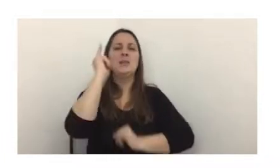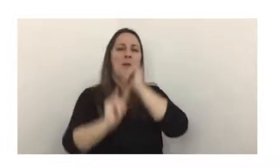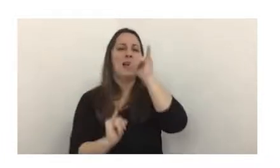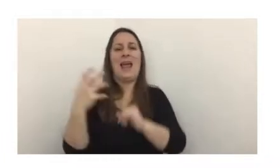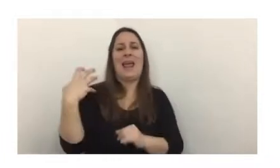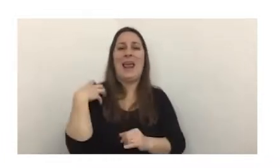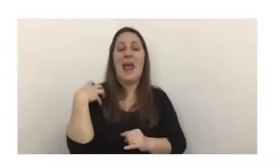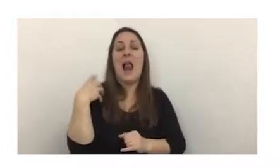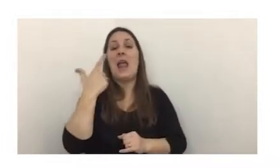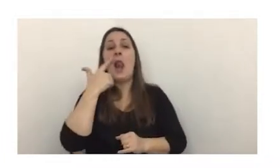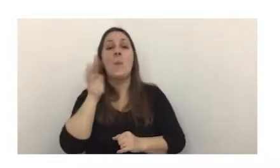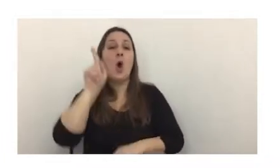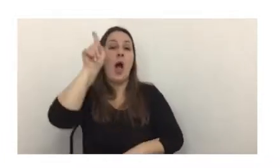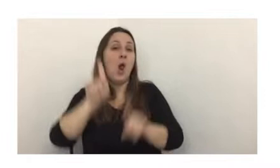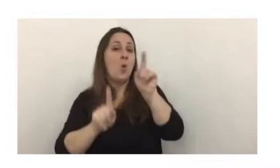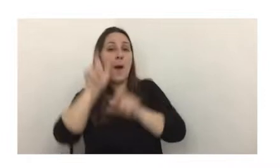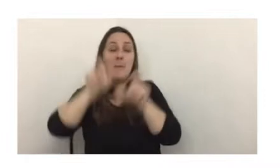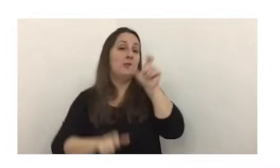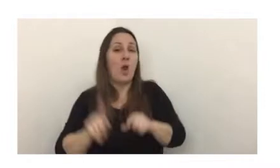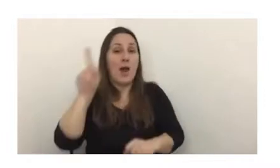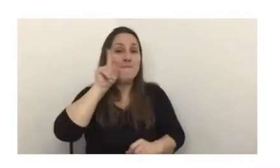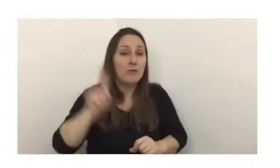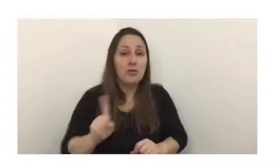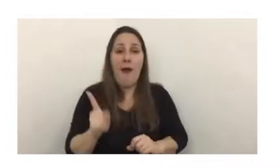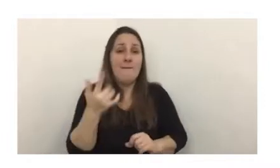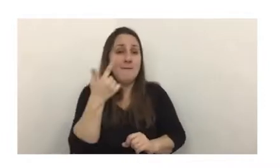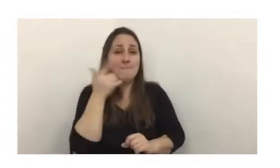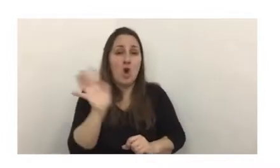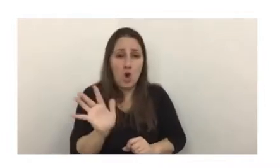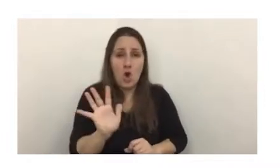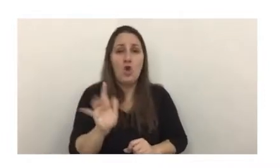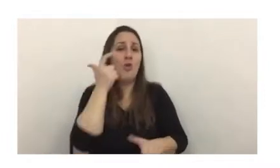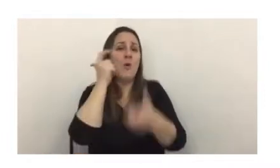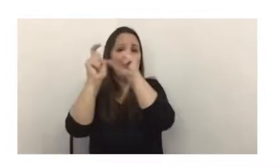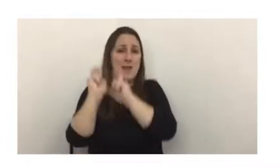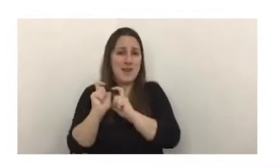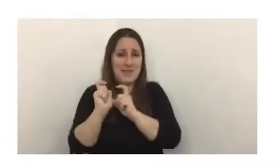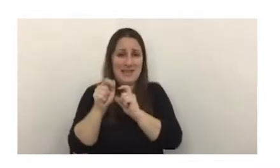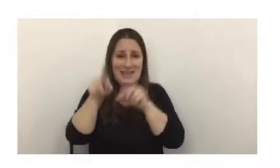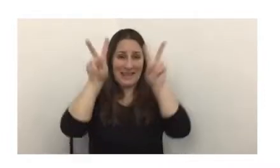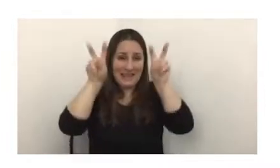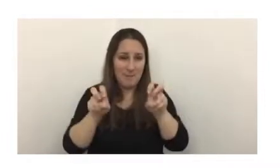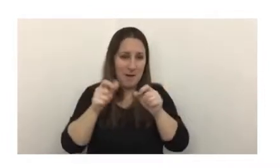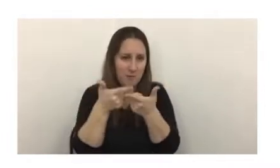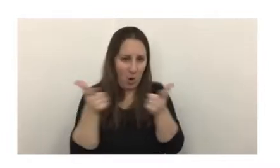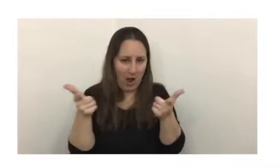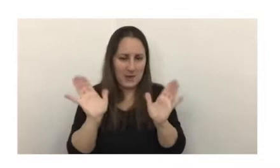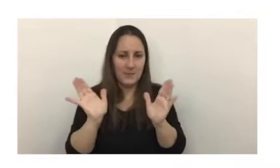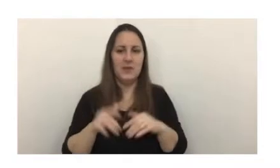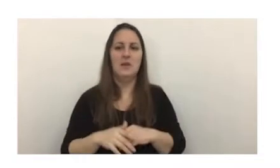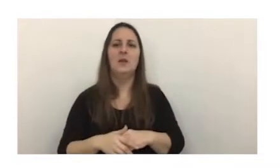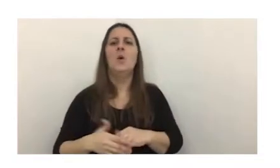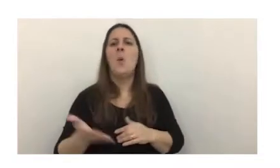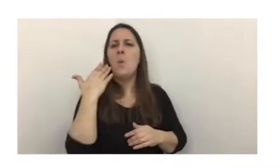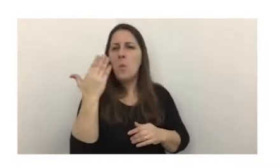para los que a lo mejor no tienen mucha experiencia en este campo, ¿sí? Entonces, se